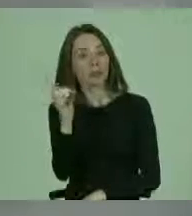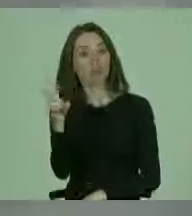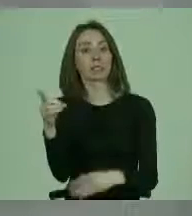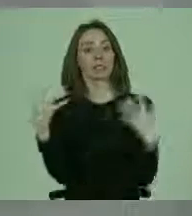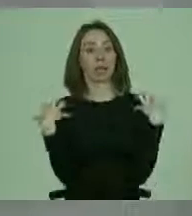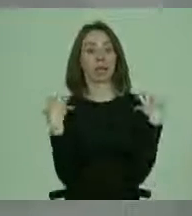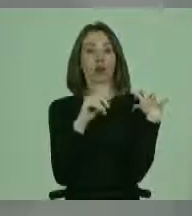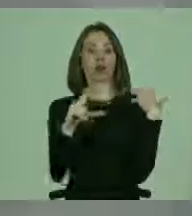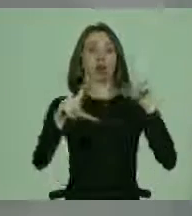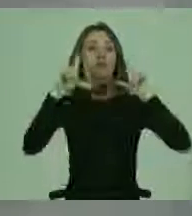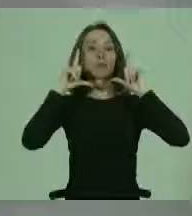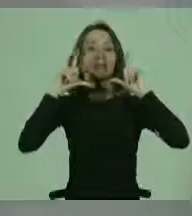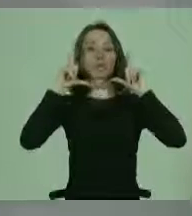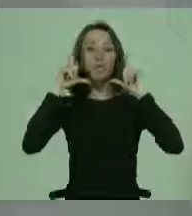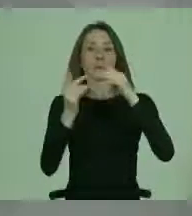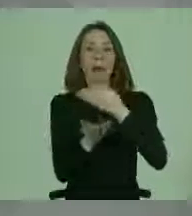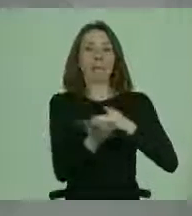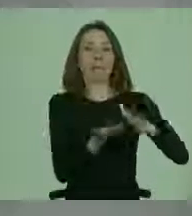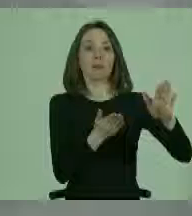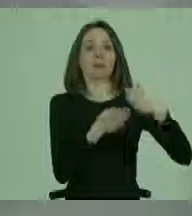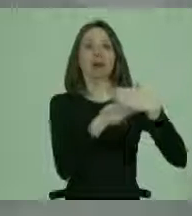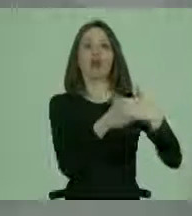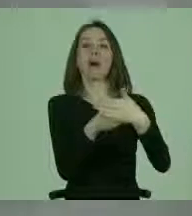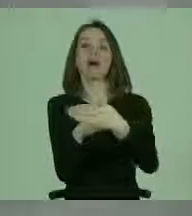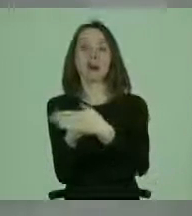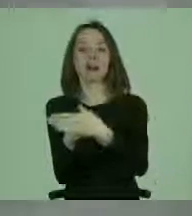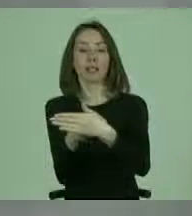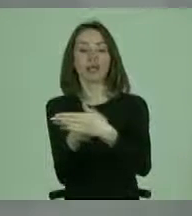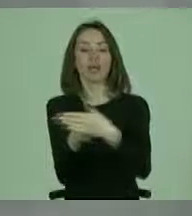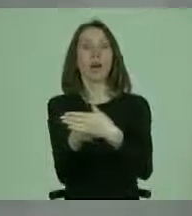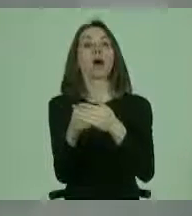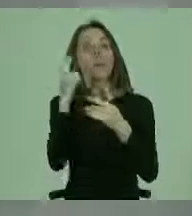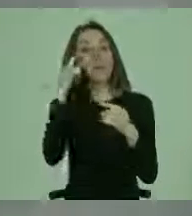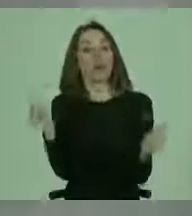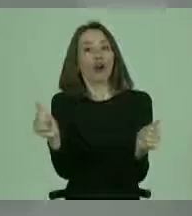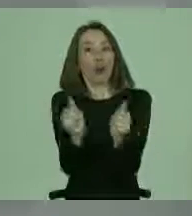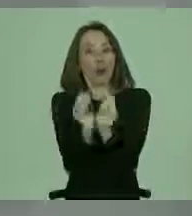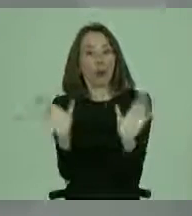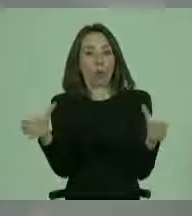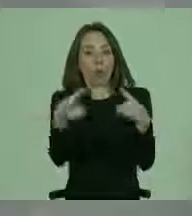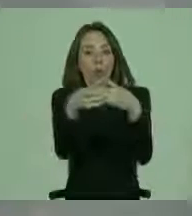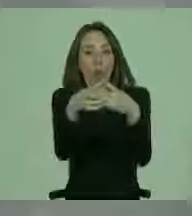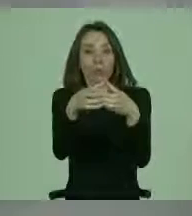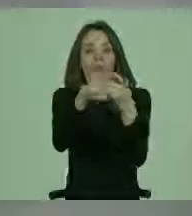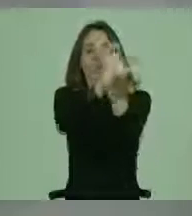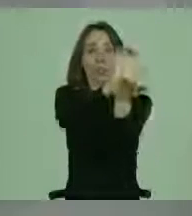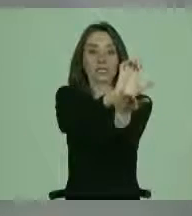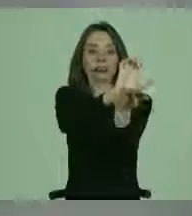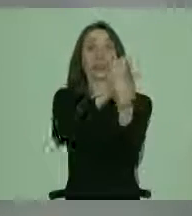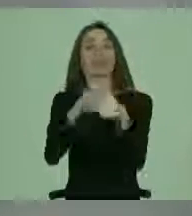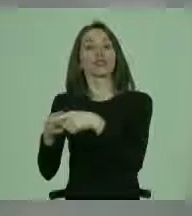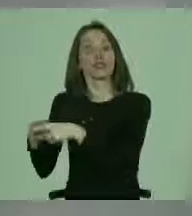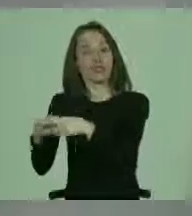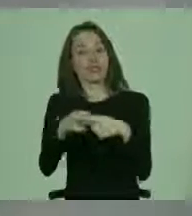rol protagónico también en la eliminación de barreras, pero con el conjunto de Estado y sociedad.